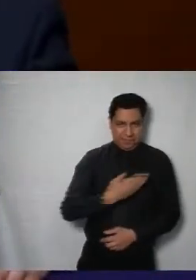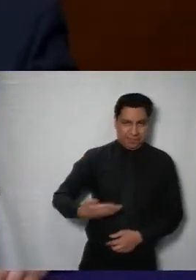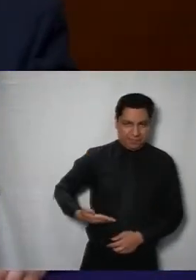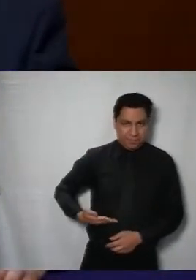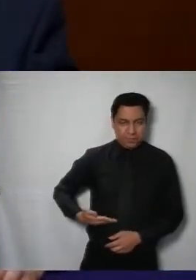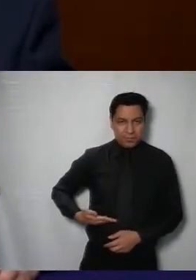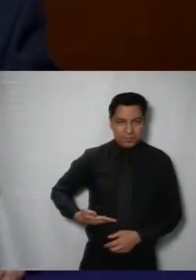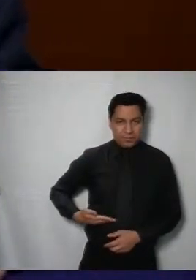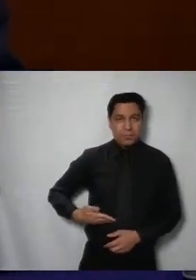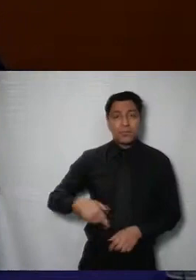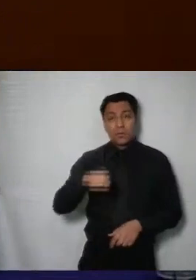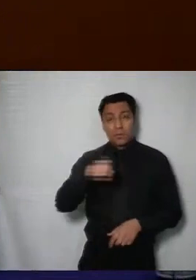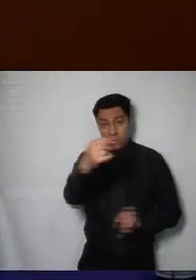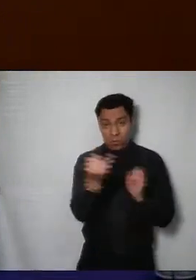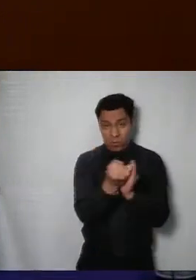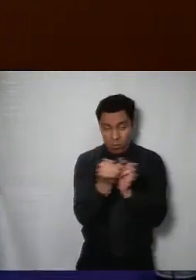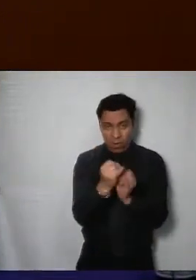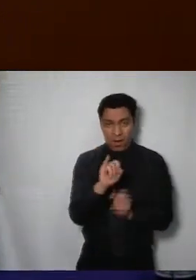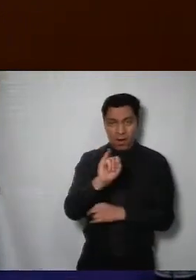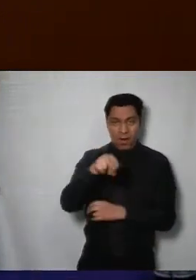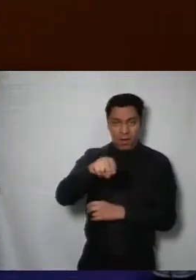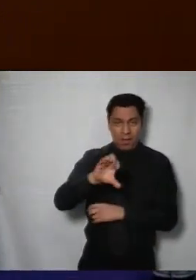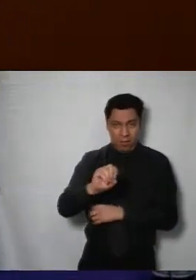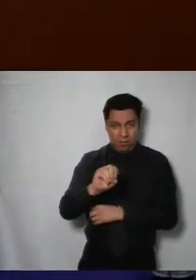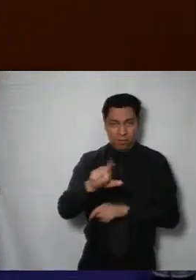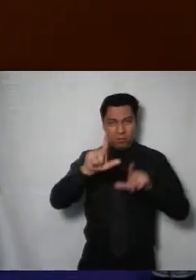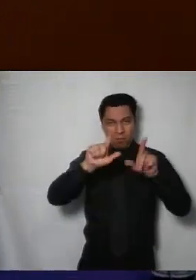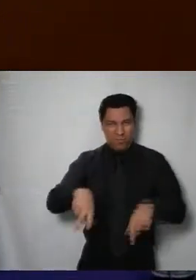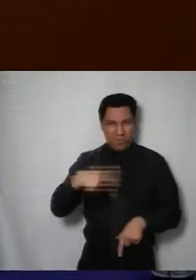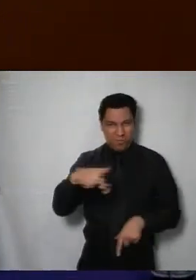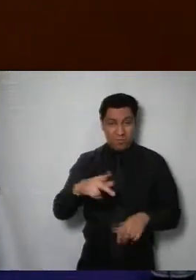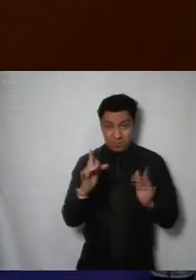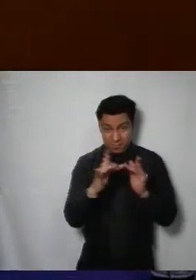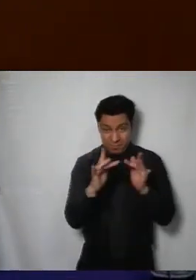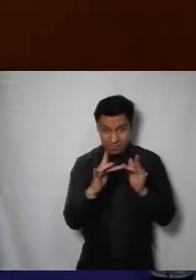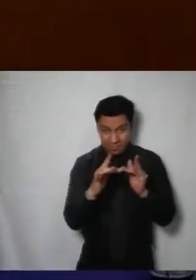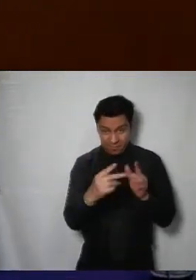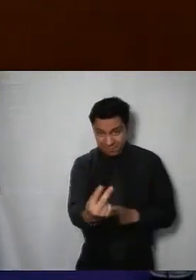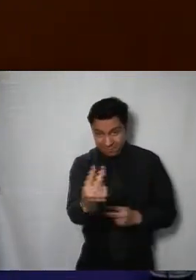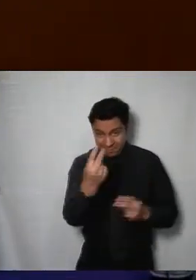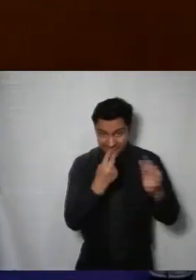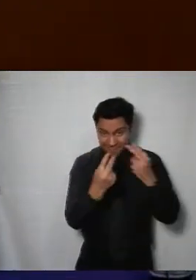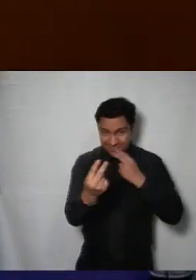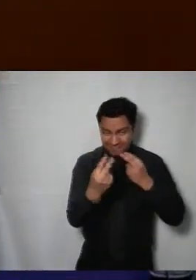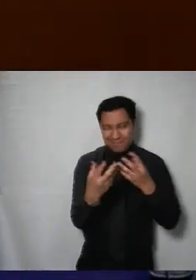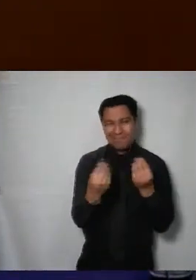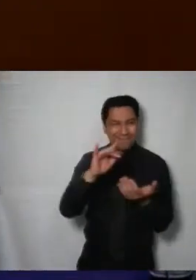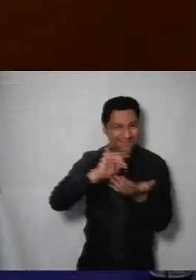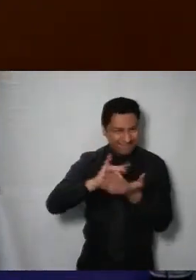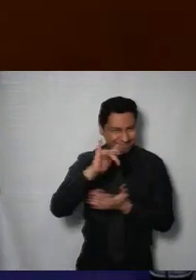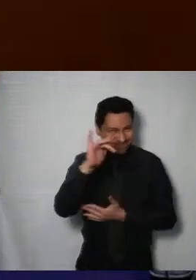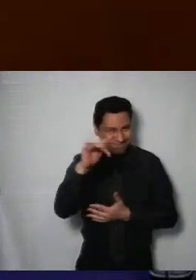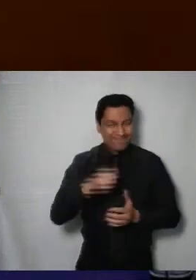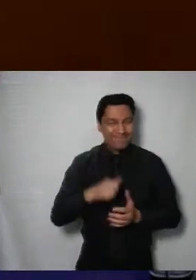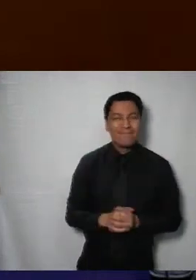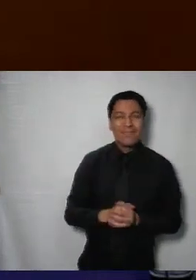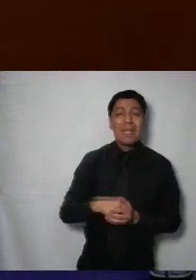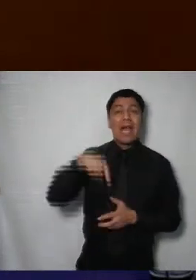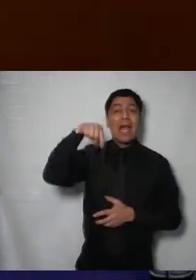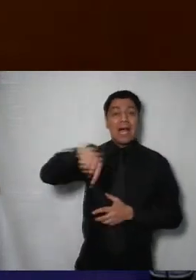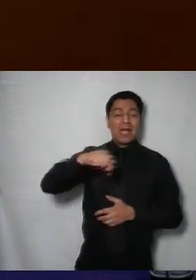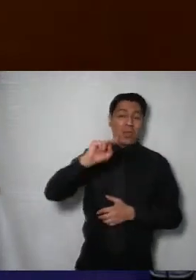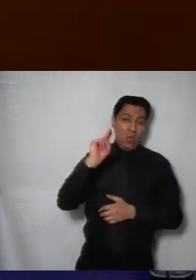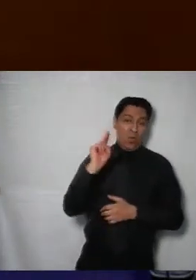siguen a través de la red digital del Info Ciudad de México y a quienes están en este hermoso auditorio de Facultad de Derecho de la UNAM